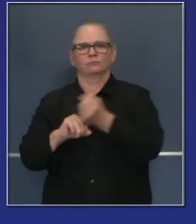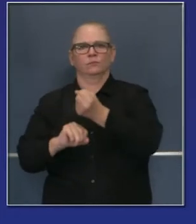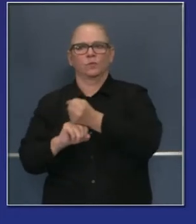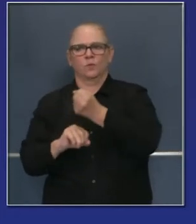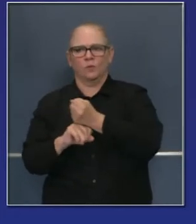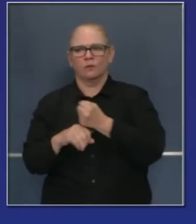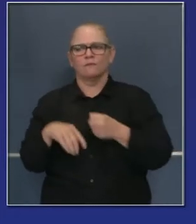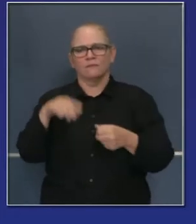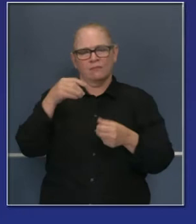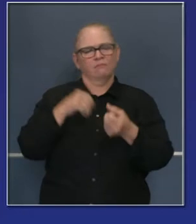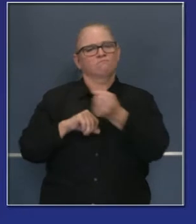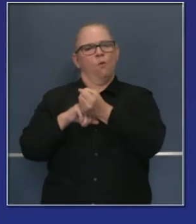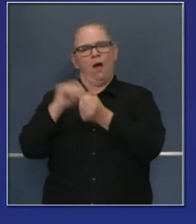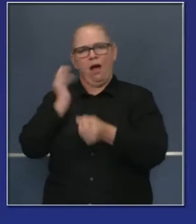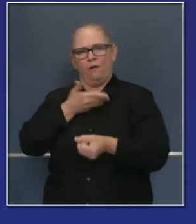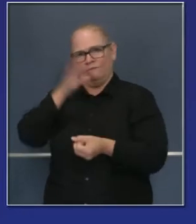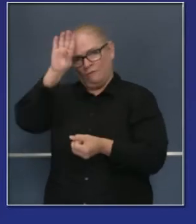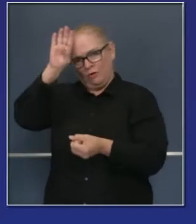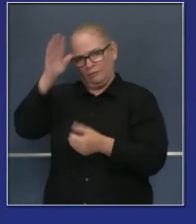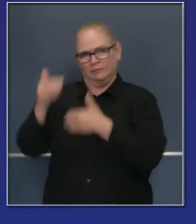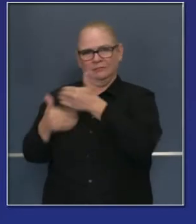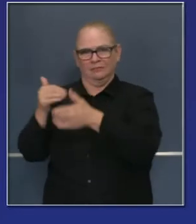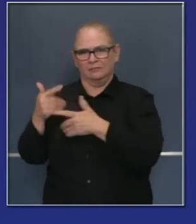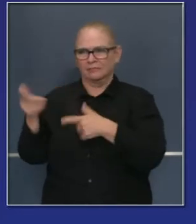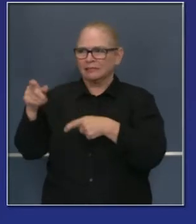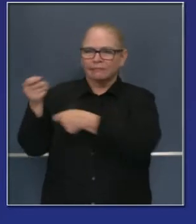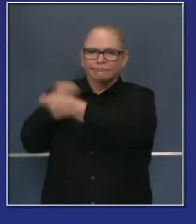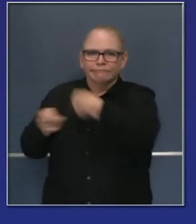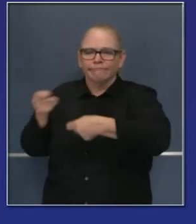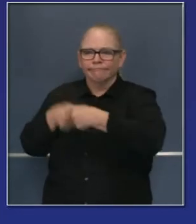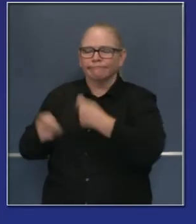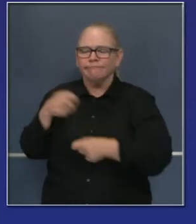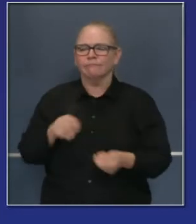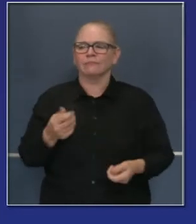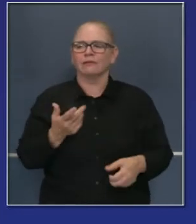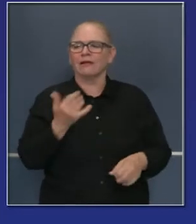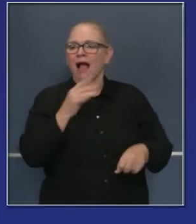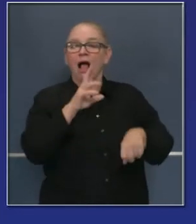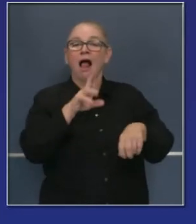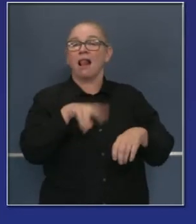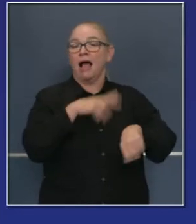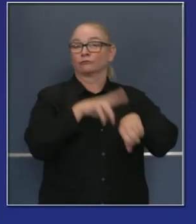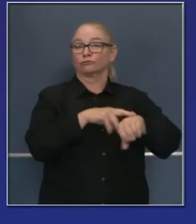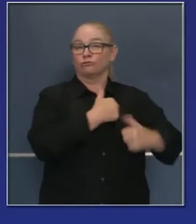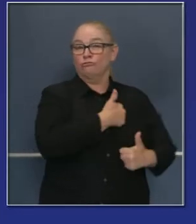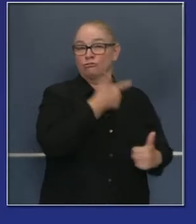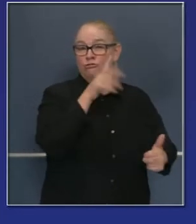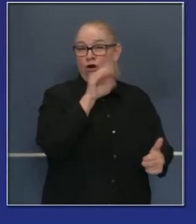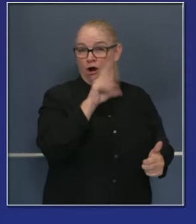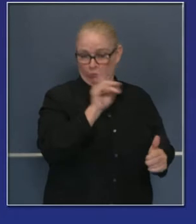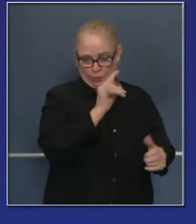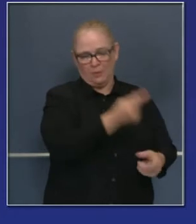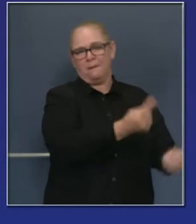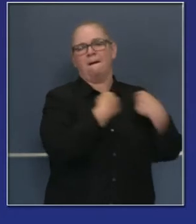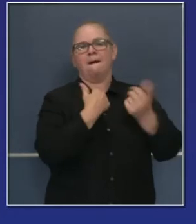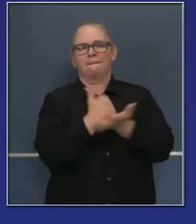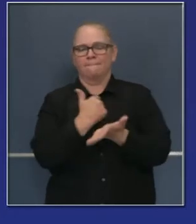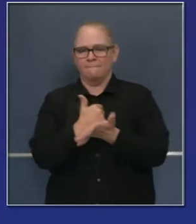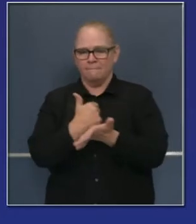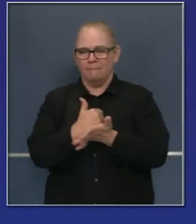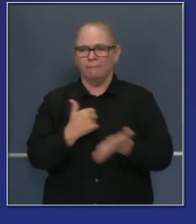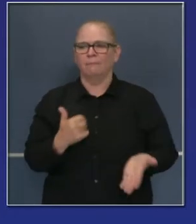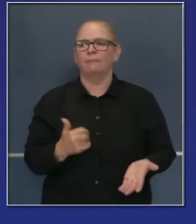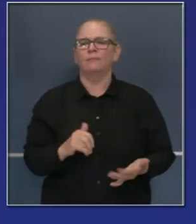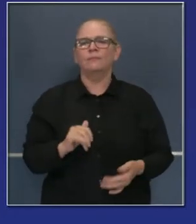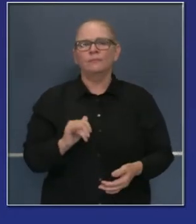trabajando en la línea de fuego, ayudando a apoyar a nuestra Guardia Nacional y a los bomberos